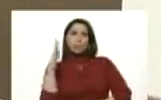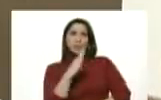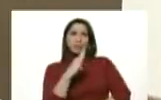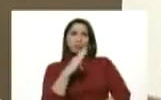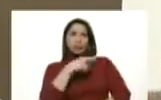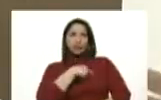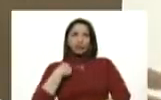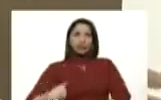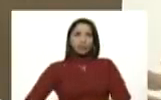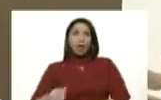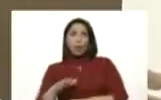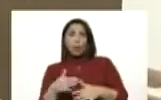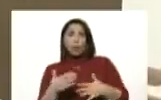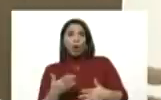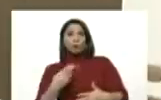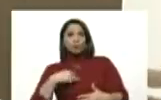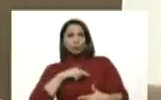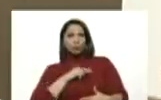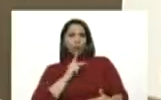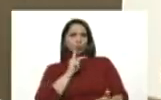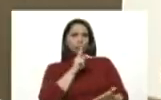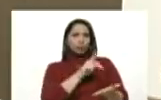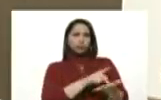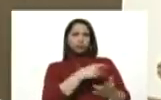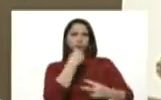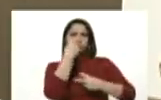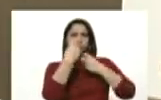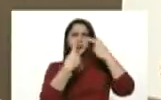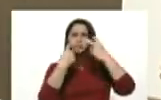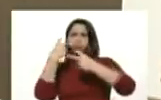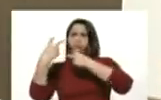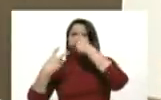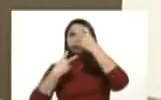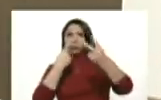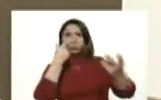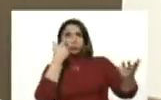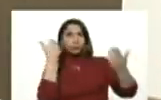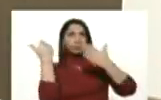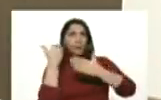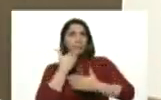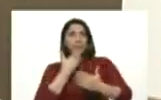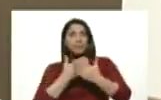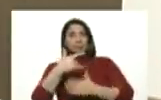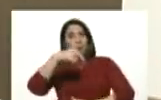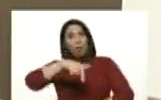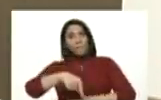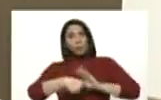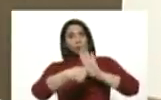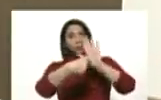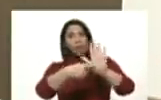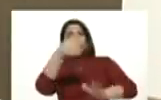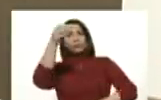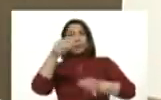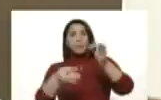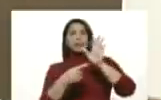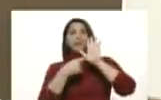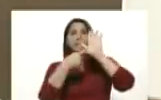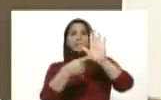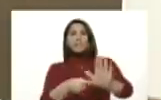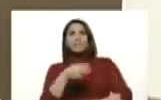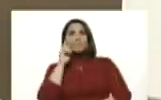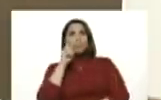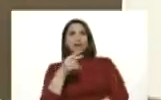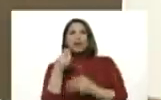China cuando los llevamos al casa por casa. Esas imágenes que usted pide hoy mostrar, justamente para que vieran cómo